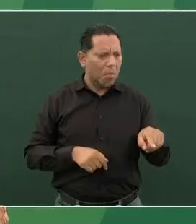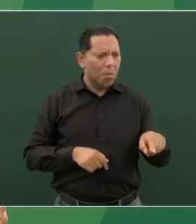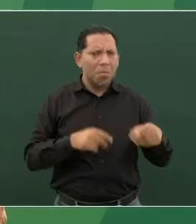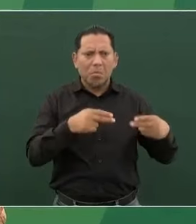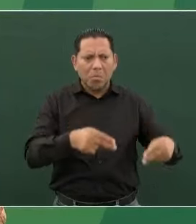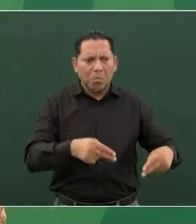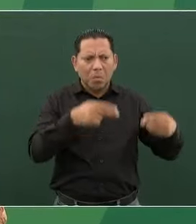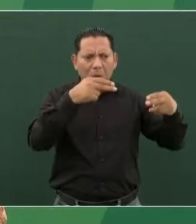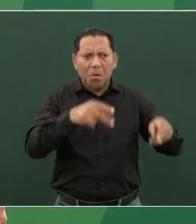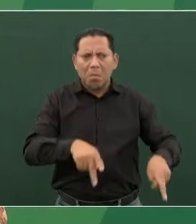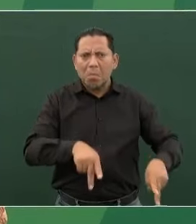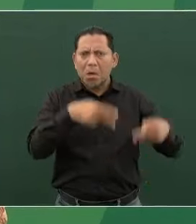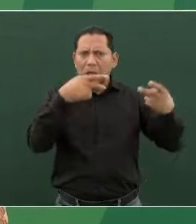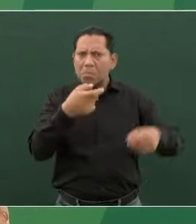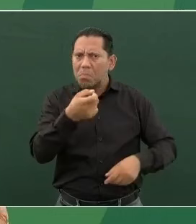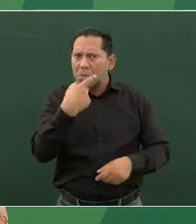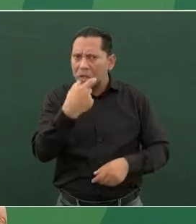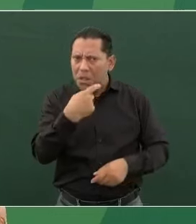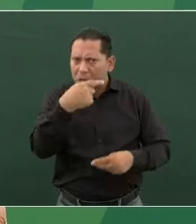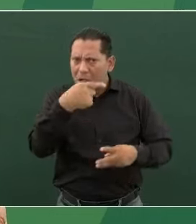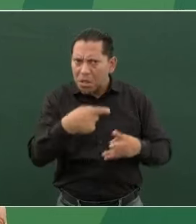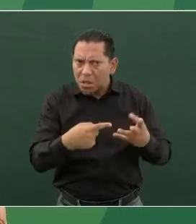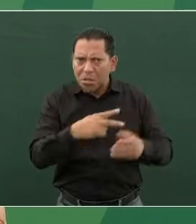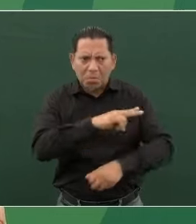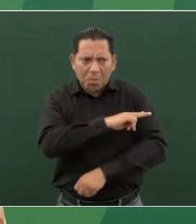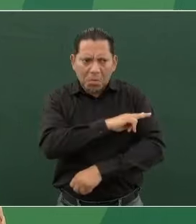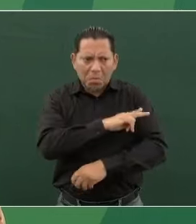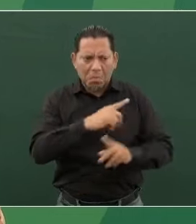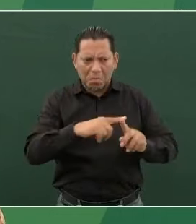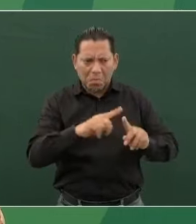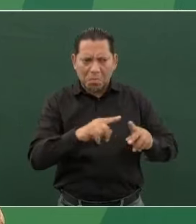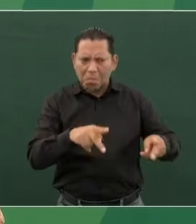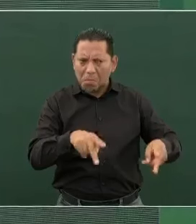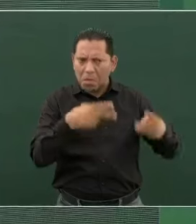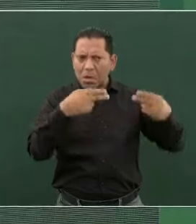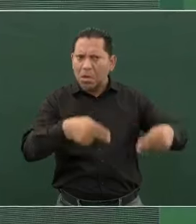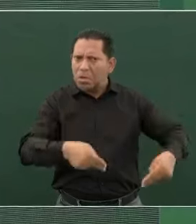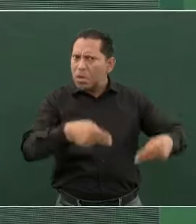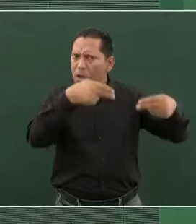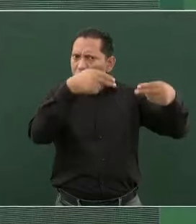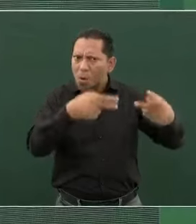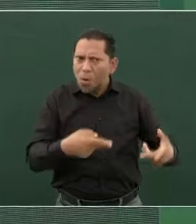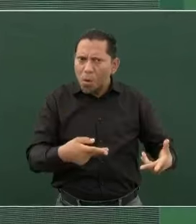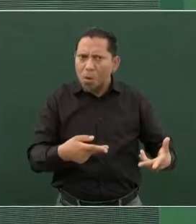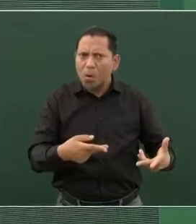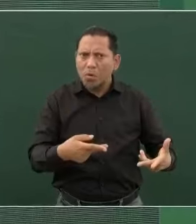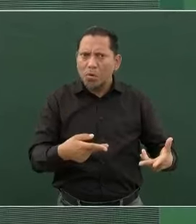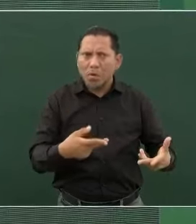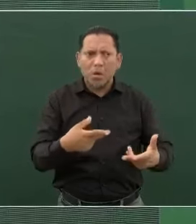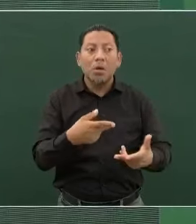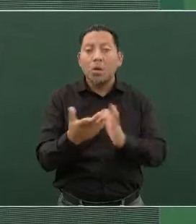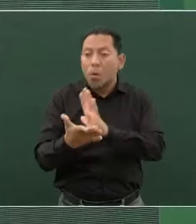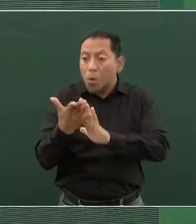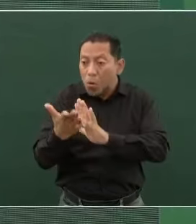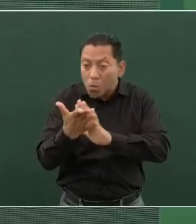hacen reclusorios.